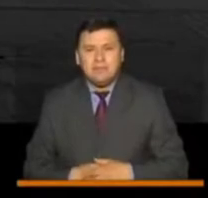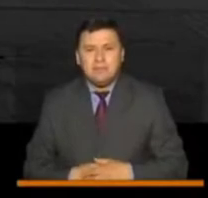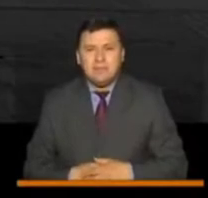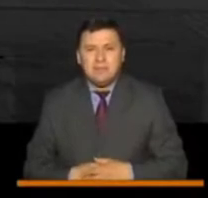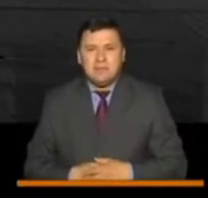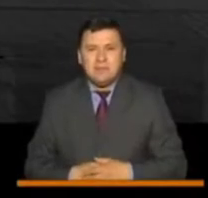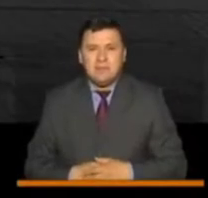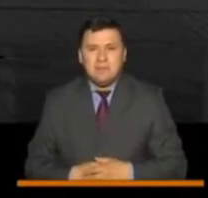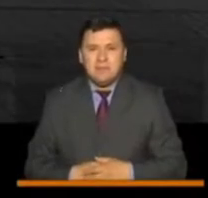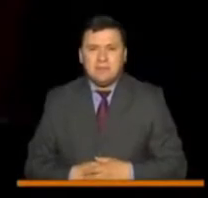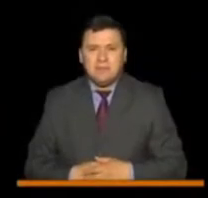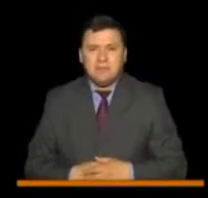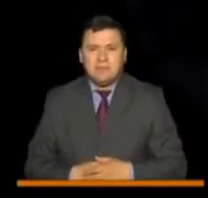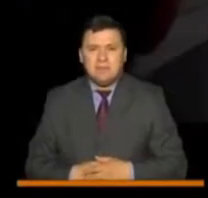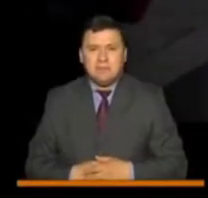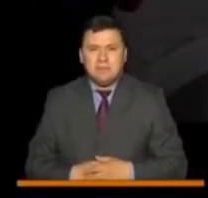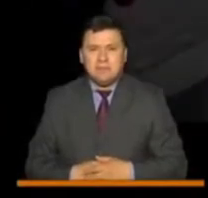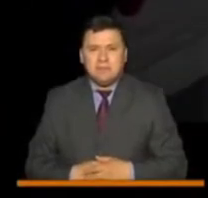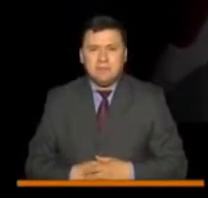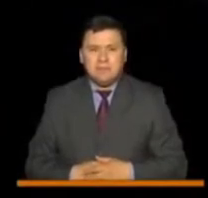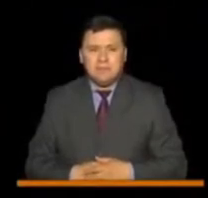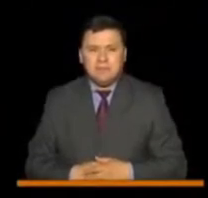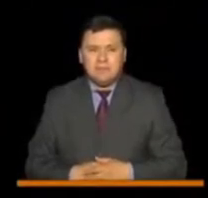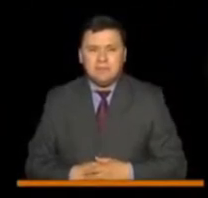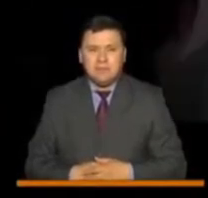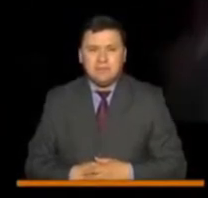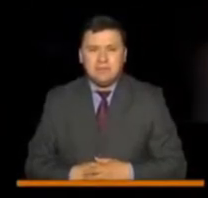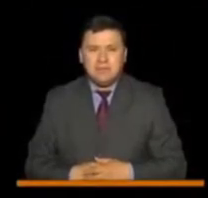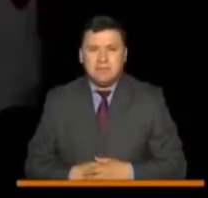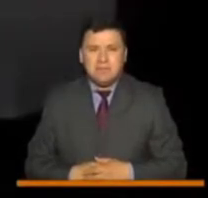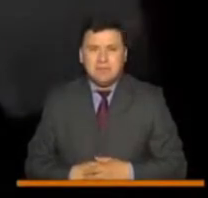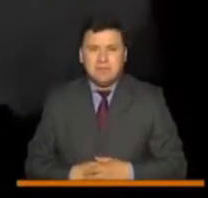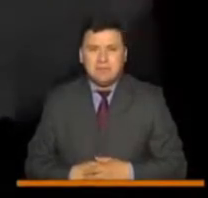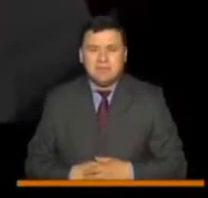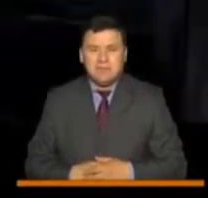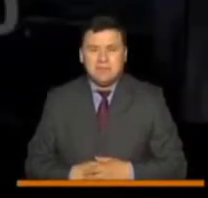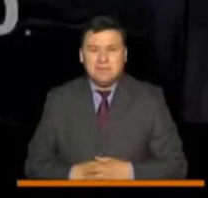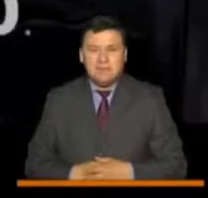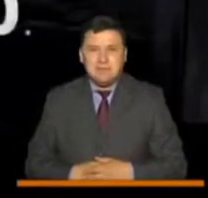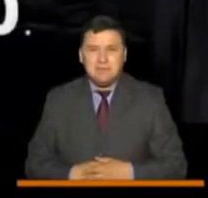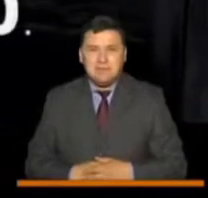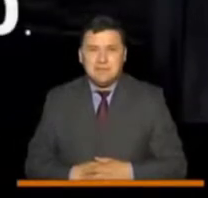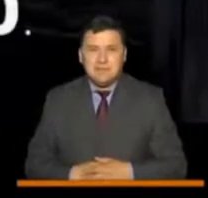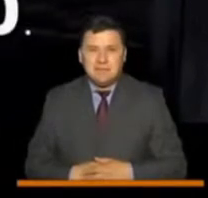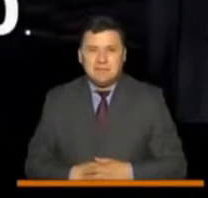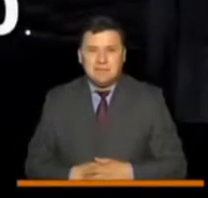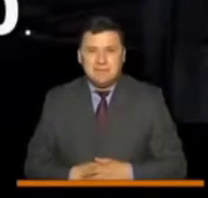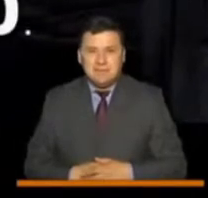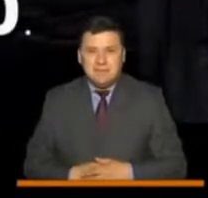00620 00620 00621 00620 00620